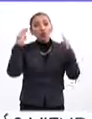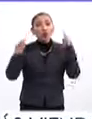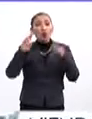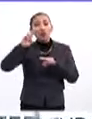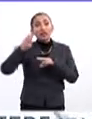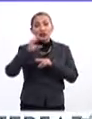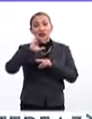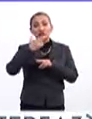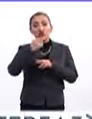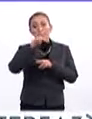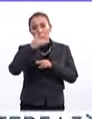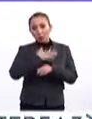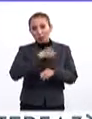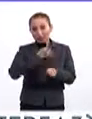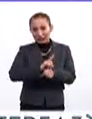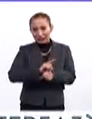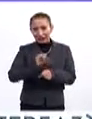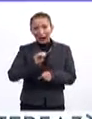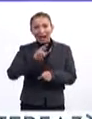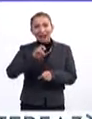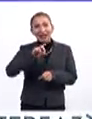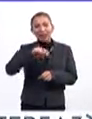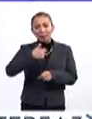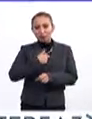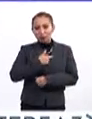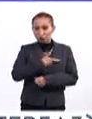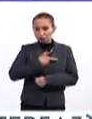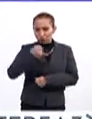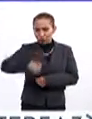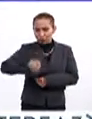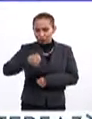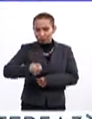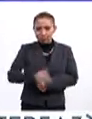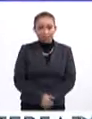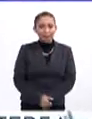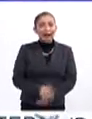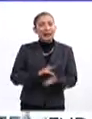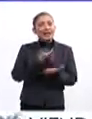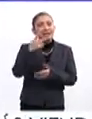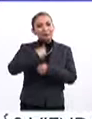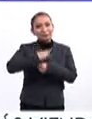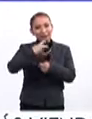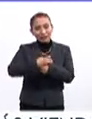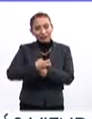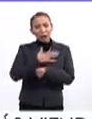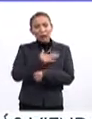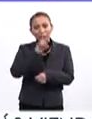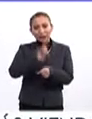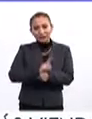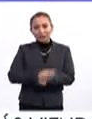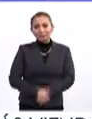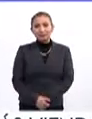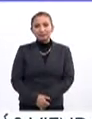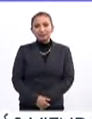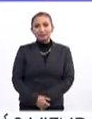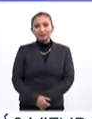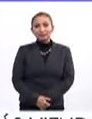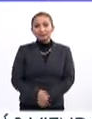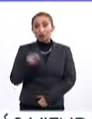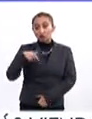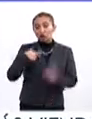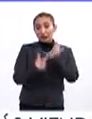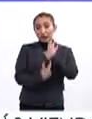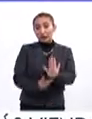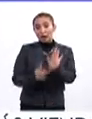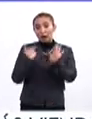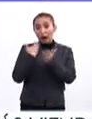Museo Universitario del Chopo. Muy buenos días Ariadna, es un placer saludarte, gracias por estar con nosotros. Gracias por la invitación, buenos días. Pues estamos